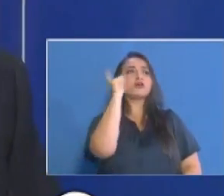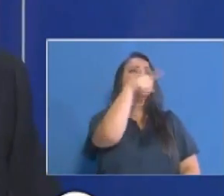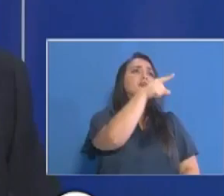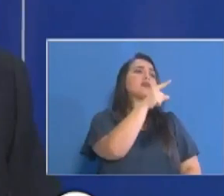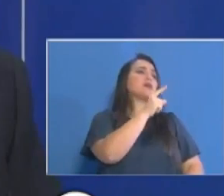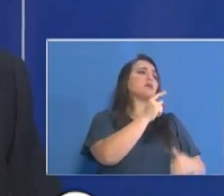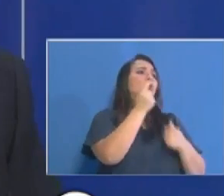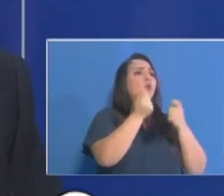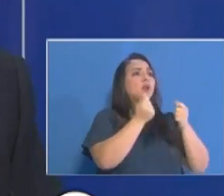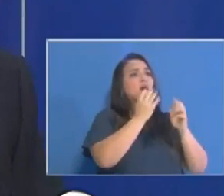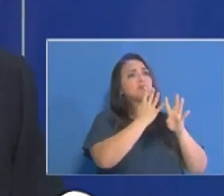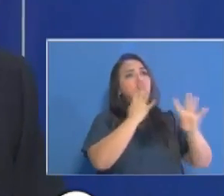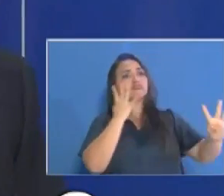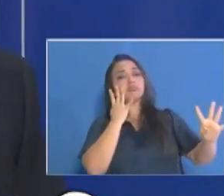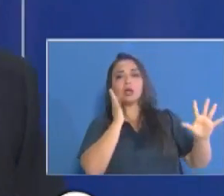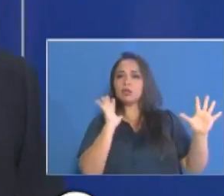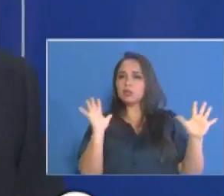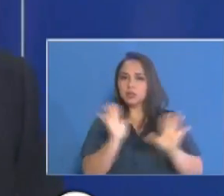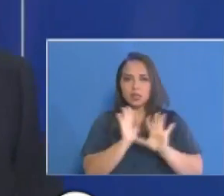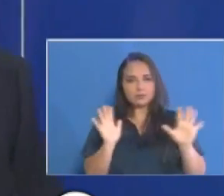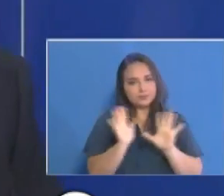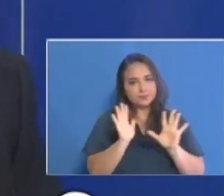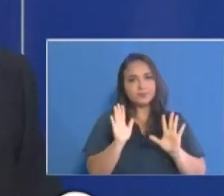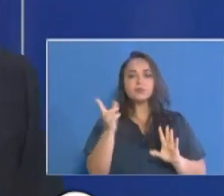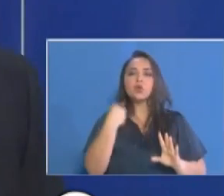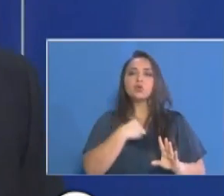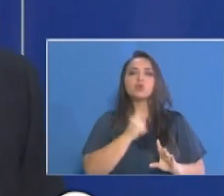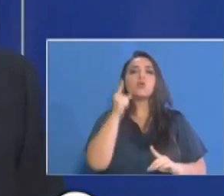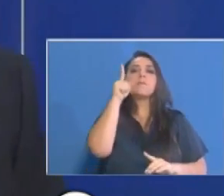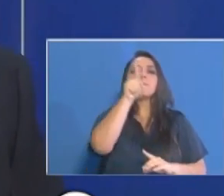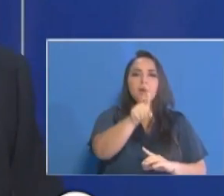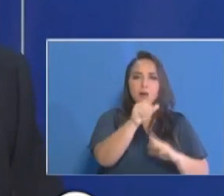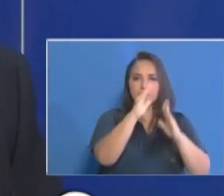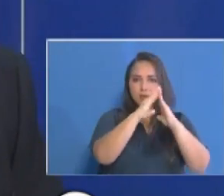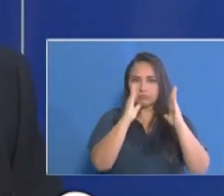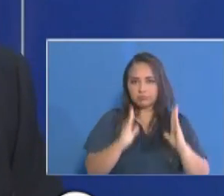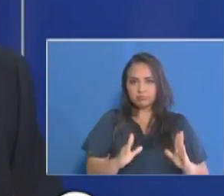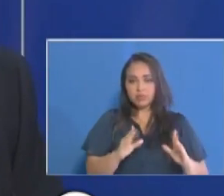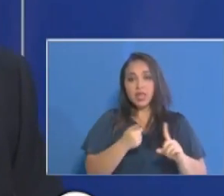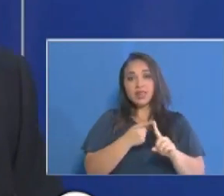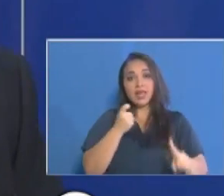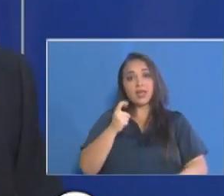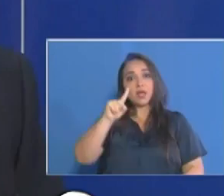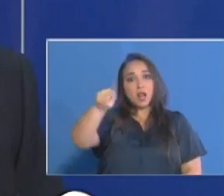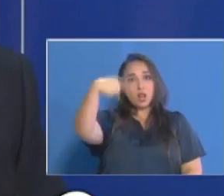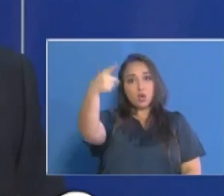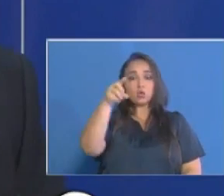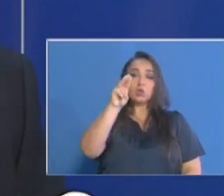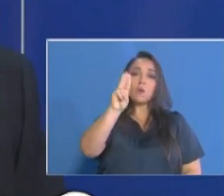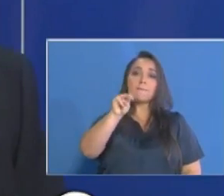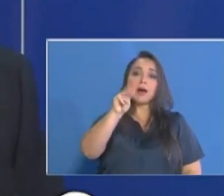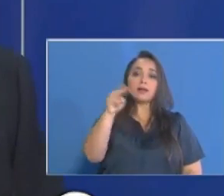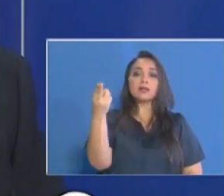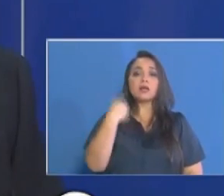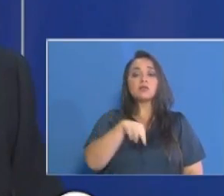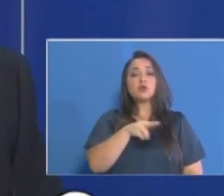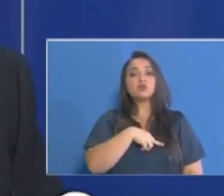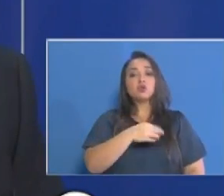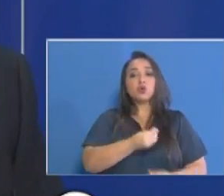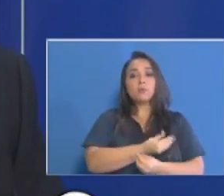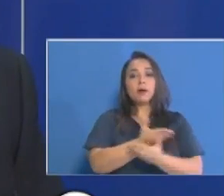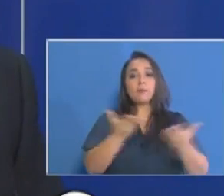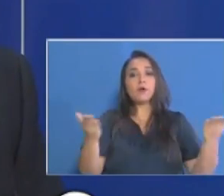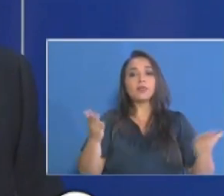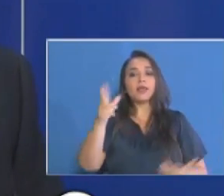nuestras instalaciones. El próximo, a partir del próximo martes estaremos entregando 30 mil